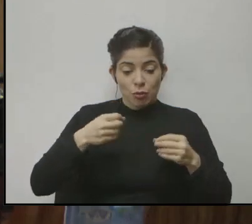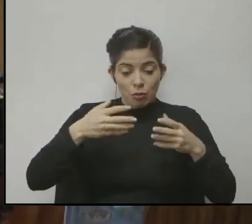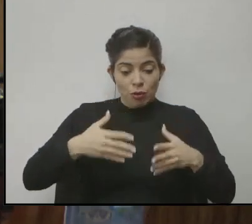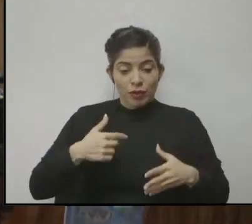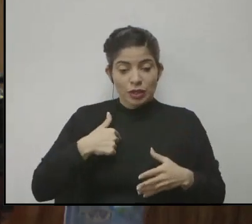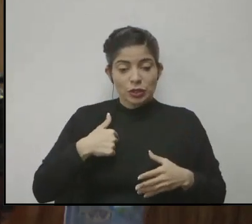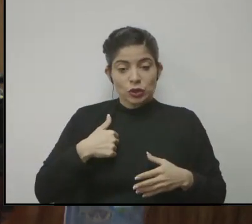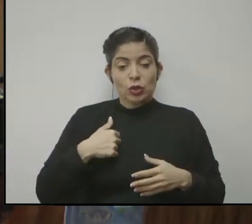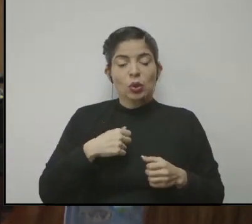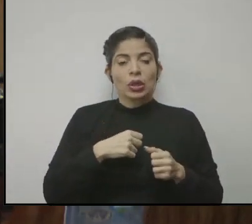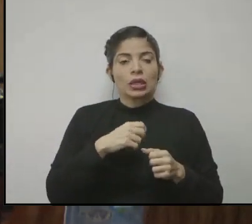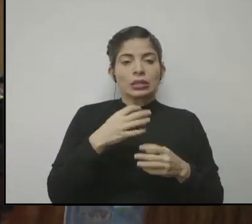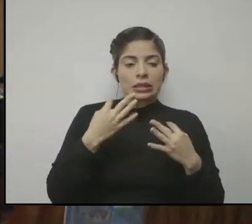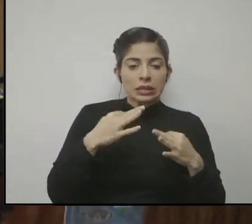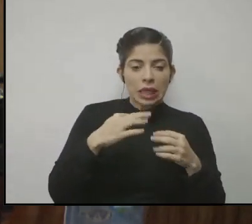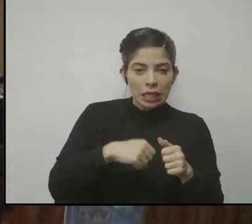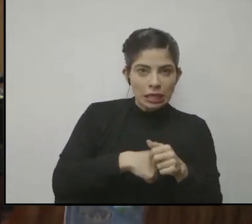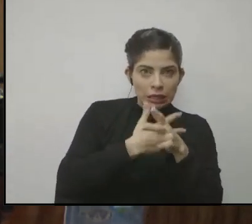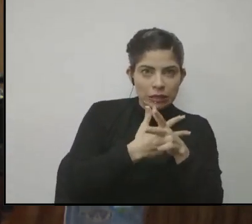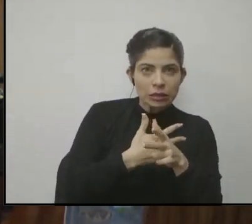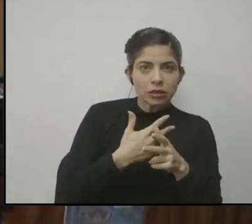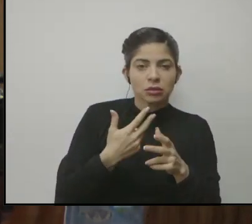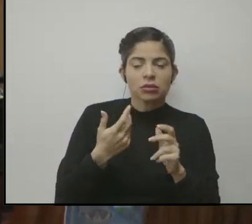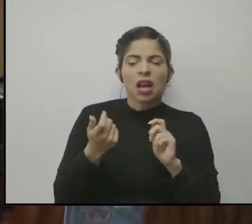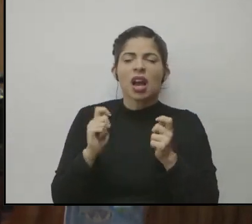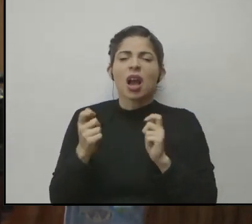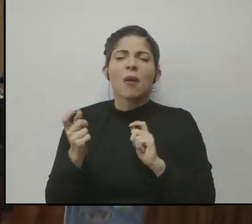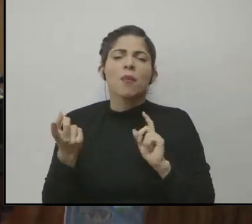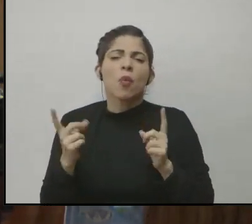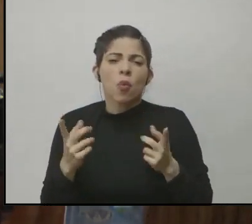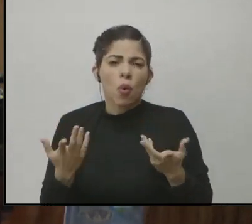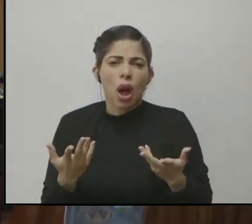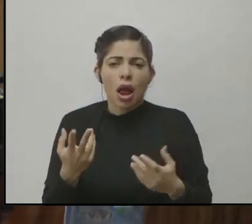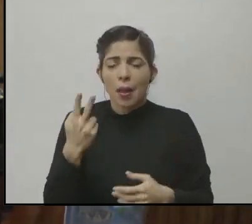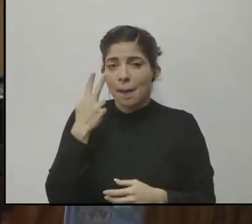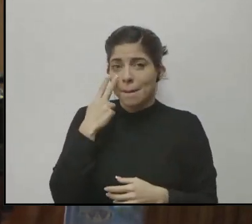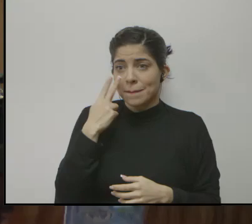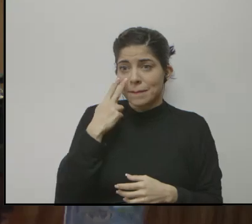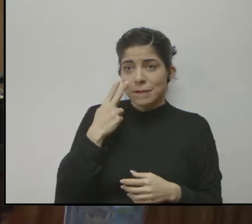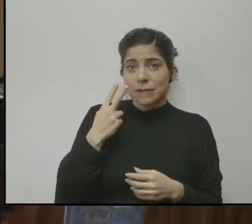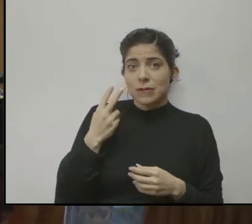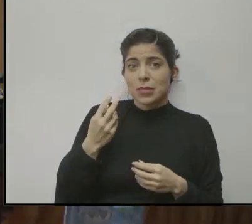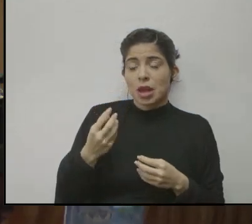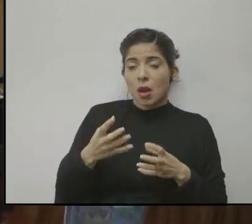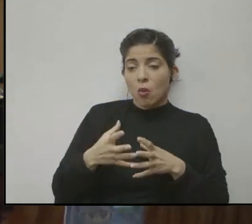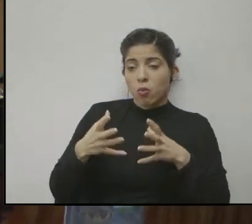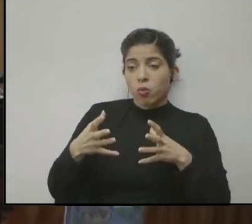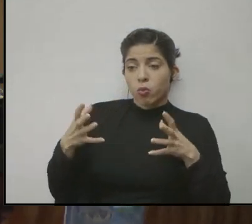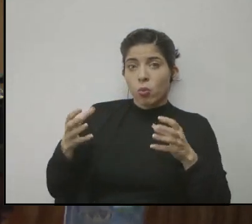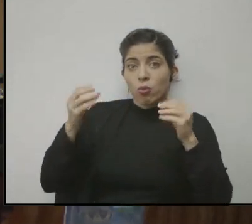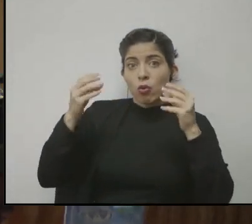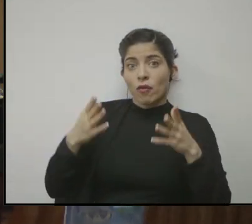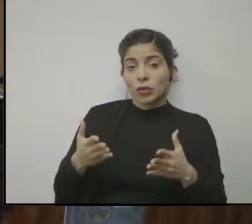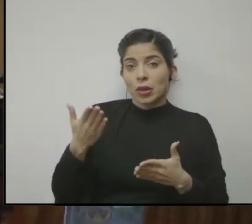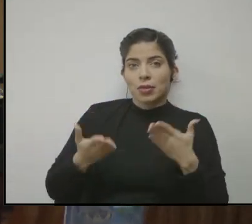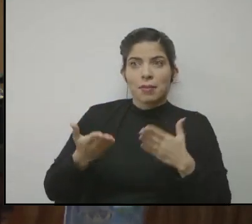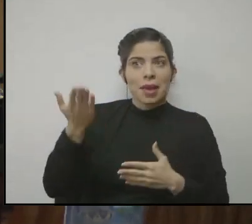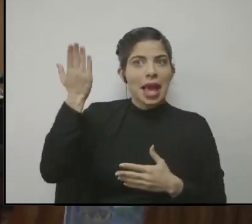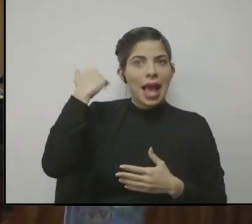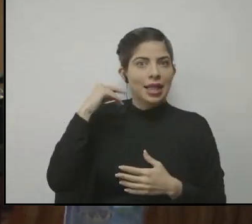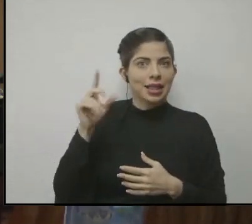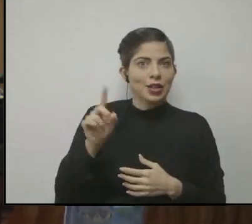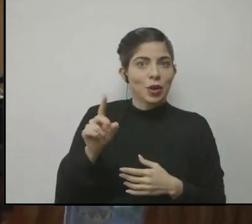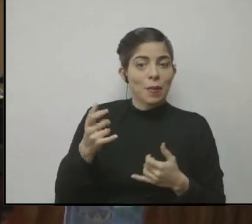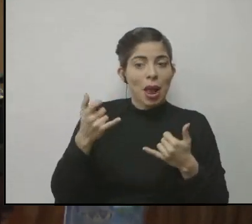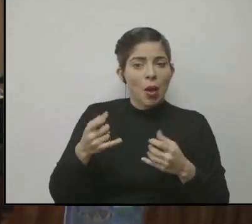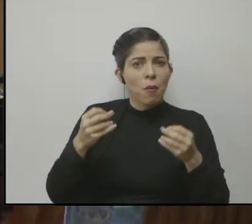sea virtual. ¿Qué otras cosas han cambiado? Vemos que masivamente los educadores, tal vez antes no se hacía tanto,